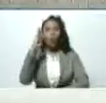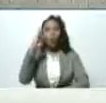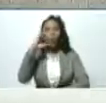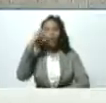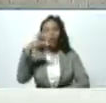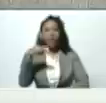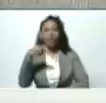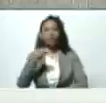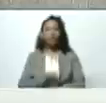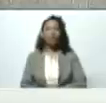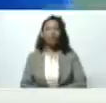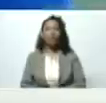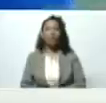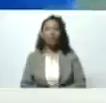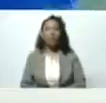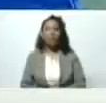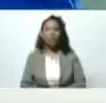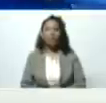UUVC